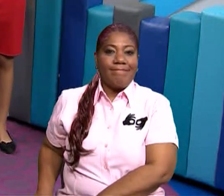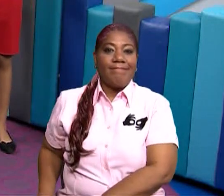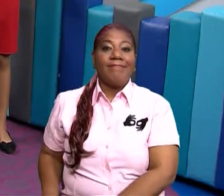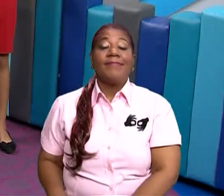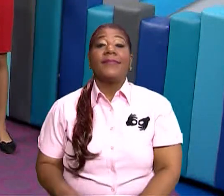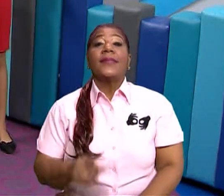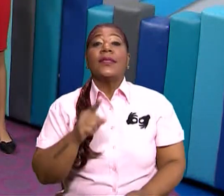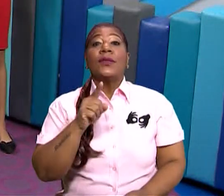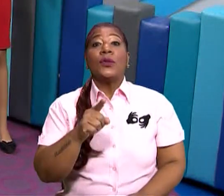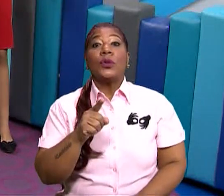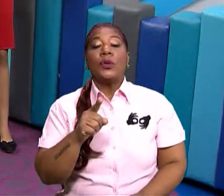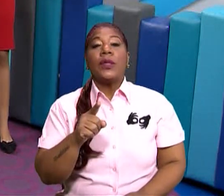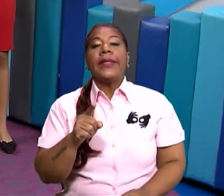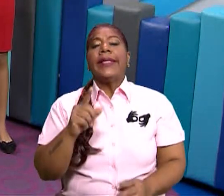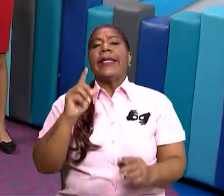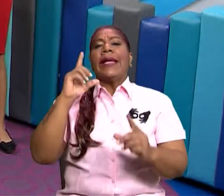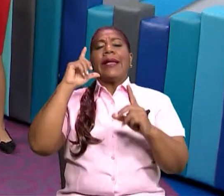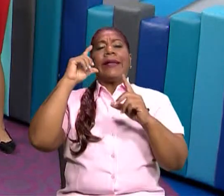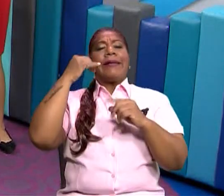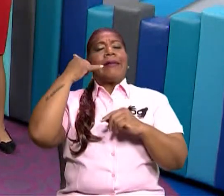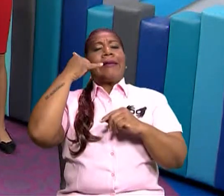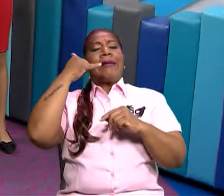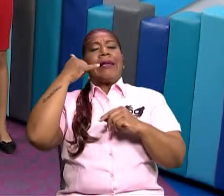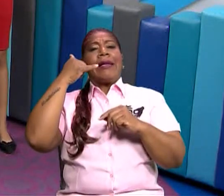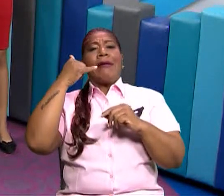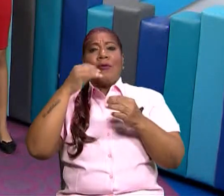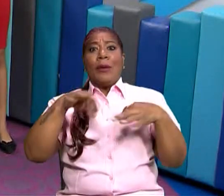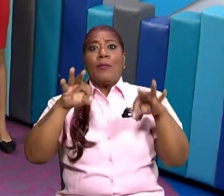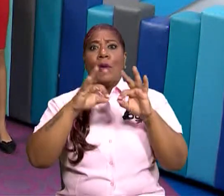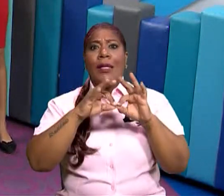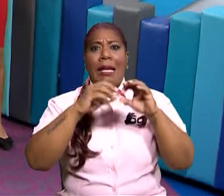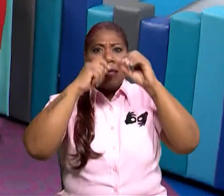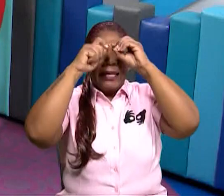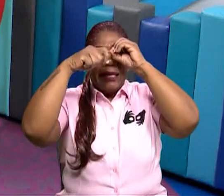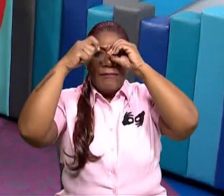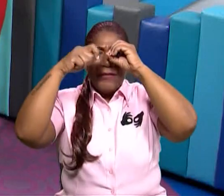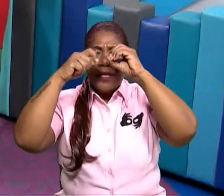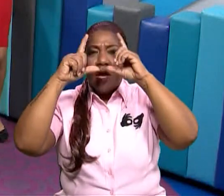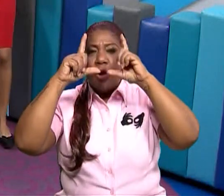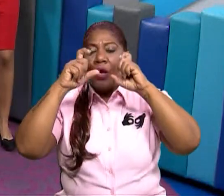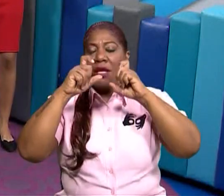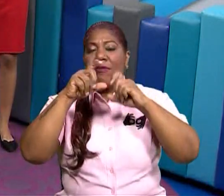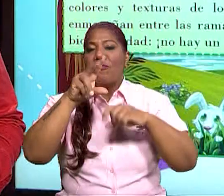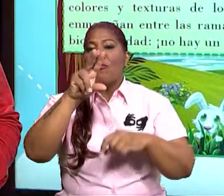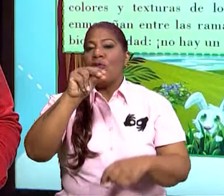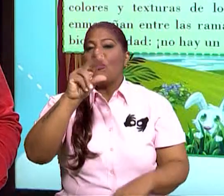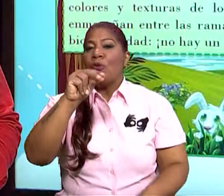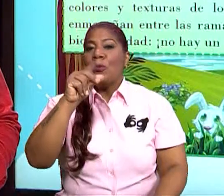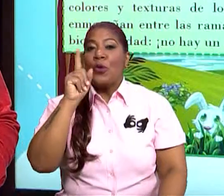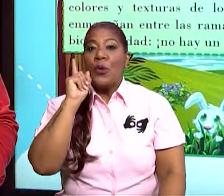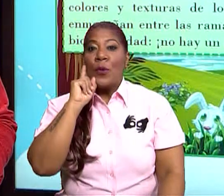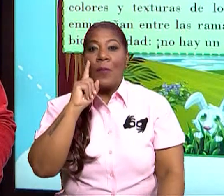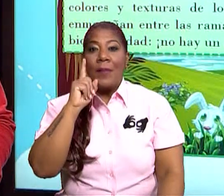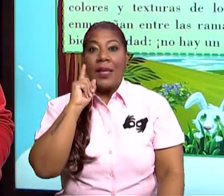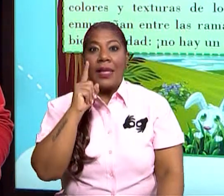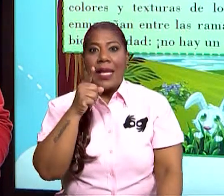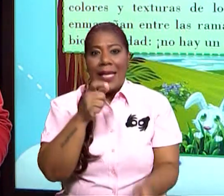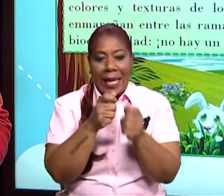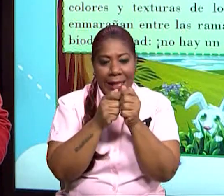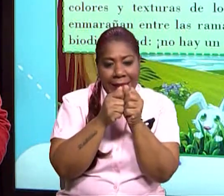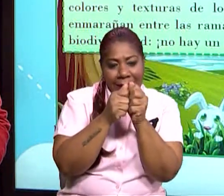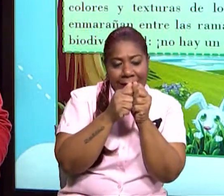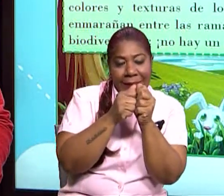Dicen, no, yo me llevo el celular para poder... Y que tomas fotos, voy a tomar videos. Mentira, ya te conozco, ya te conozco,